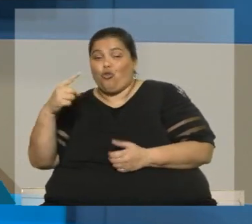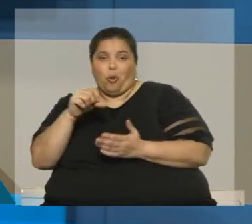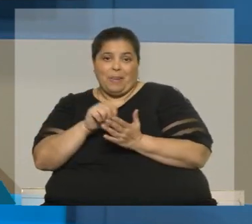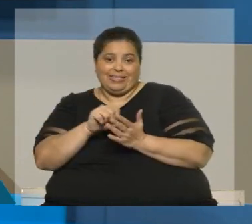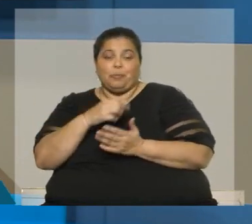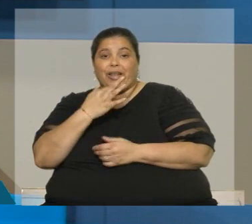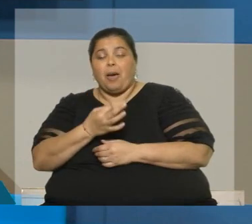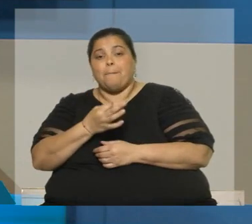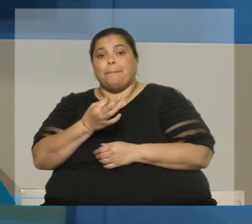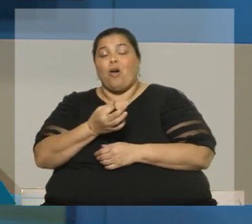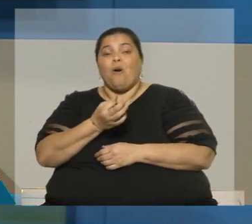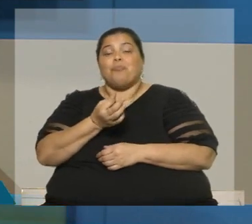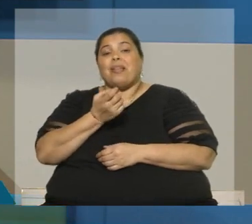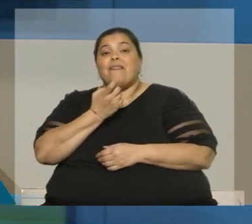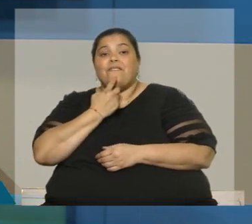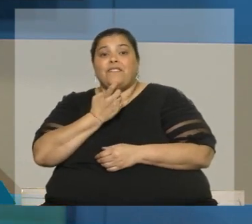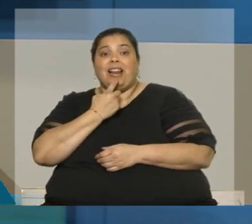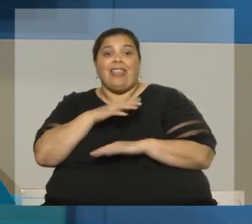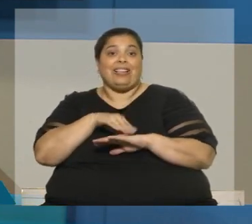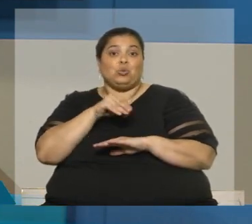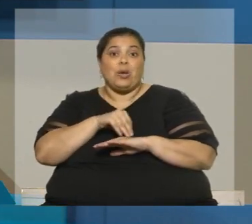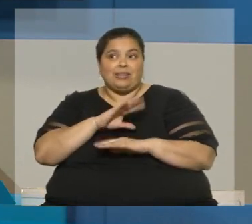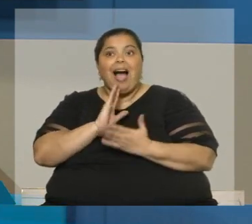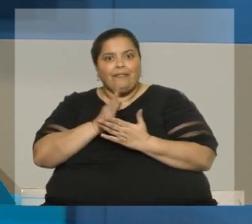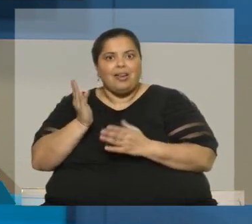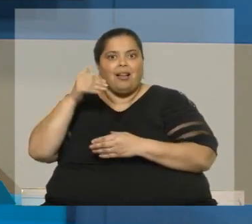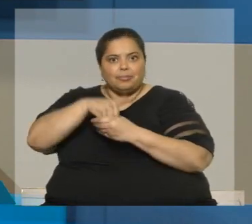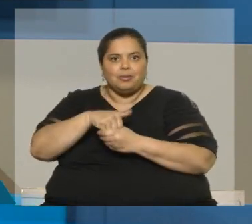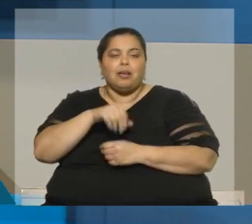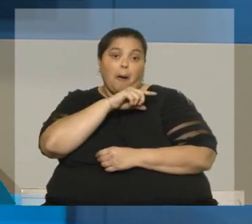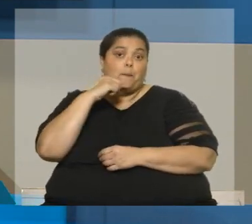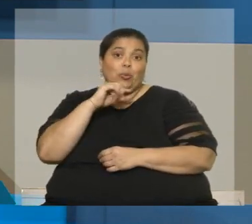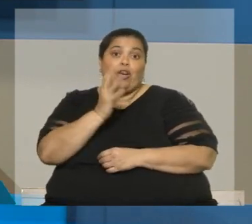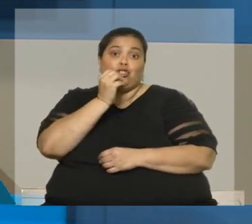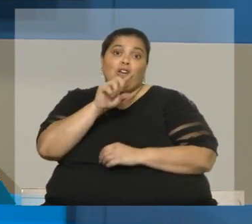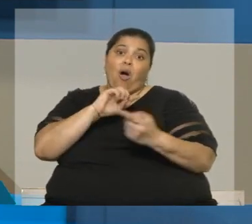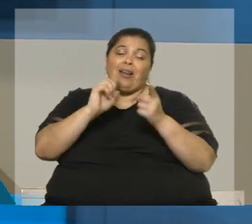Finlandia se decía que habían entrado en la OTAN. O sea, Putin ha conseguido todo lo contrario a buscaba. Es decir,